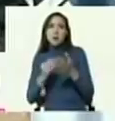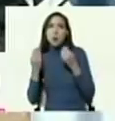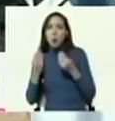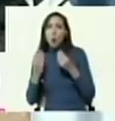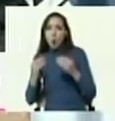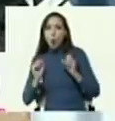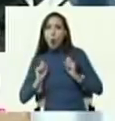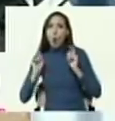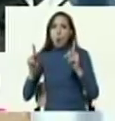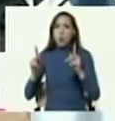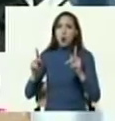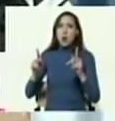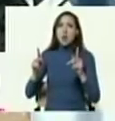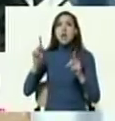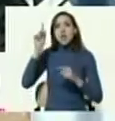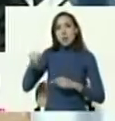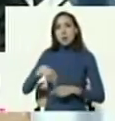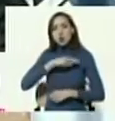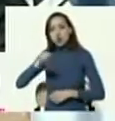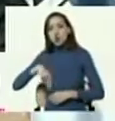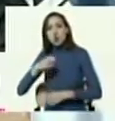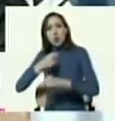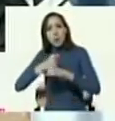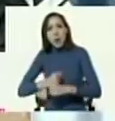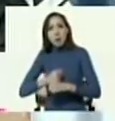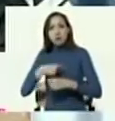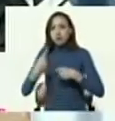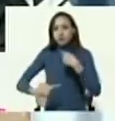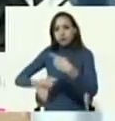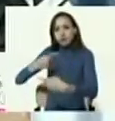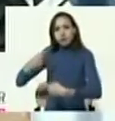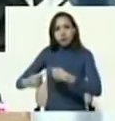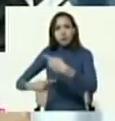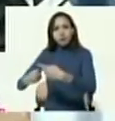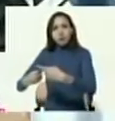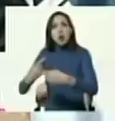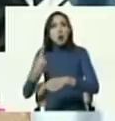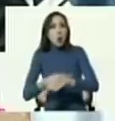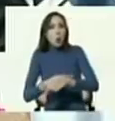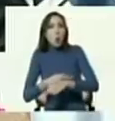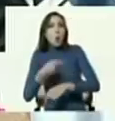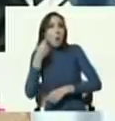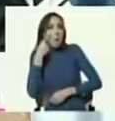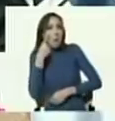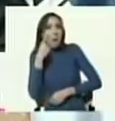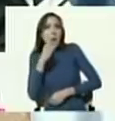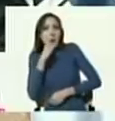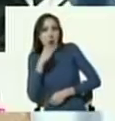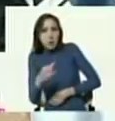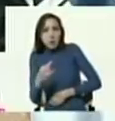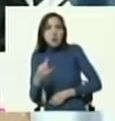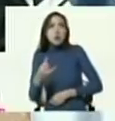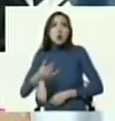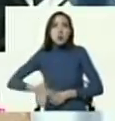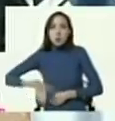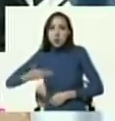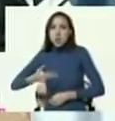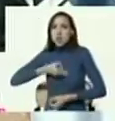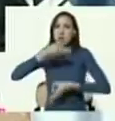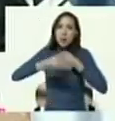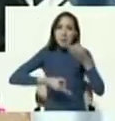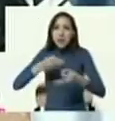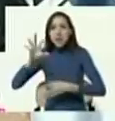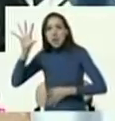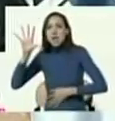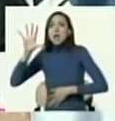En este sentido esperamos que en las próximas horas haya una comunicación oficial que explique al Estado venezolano